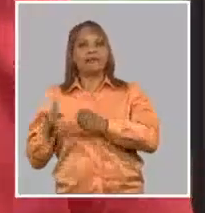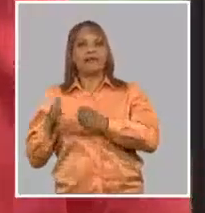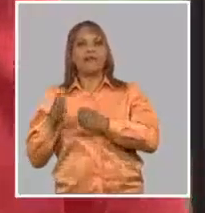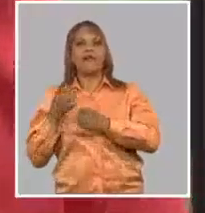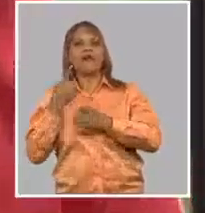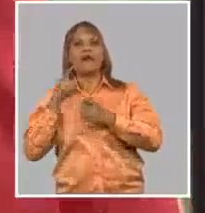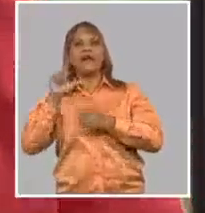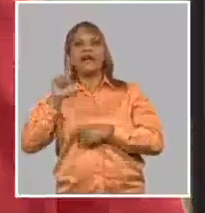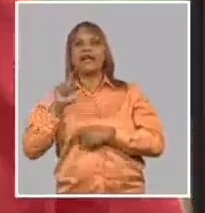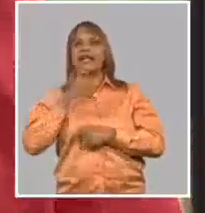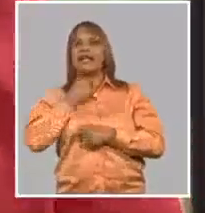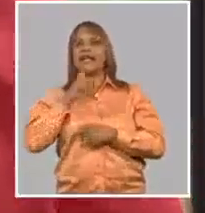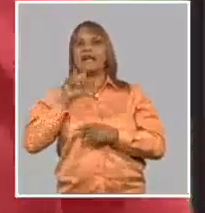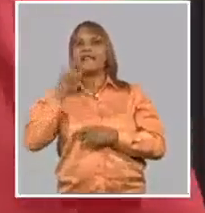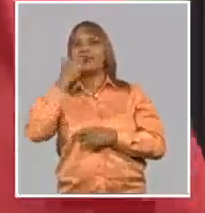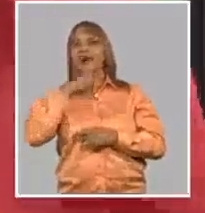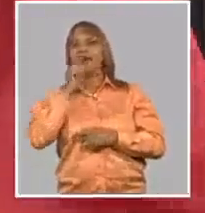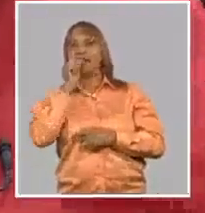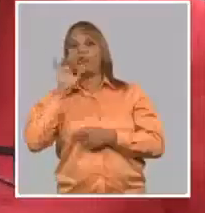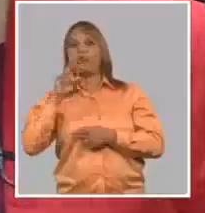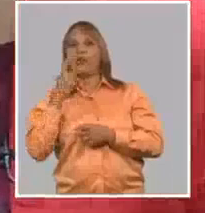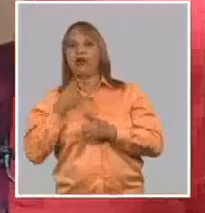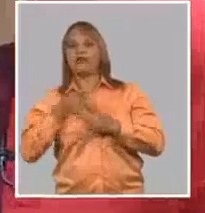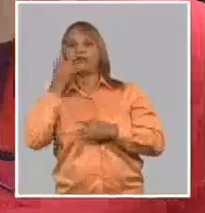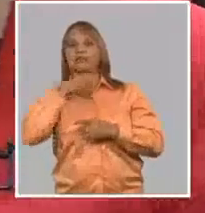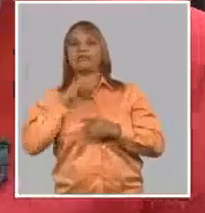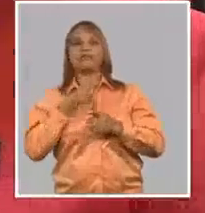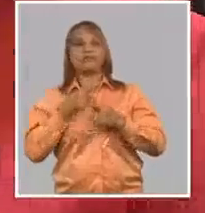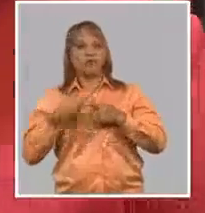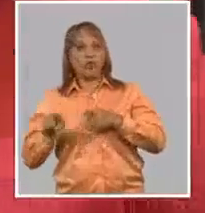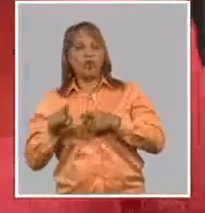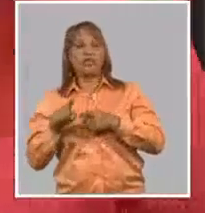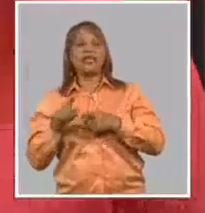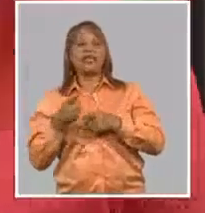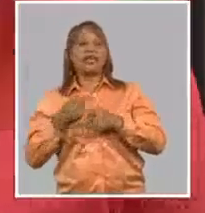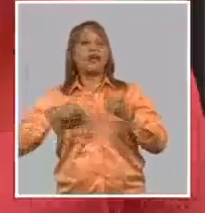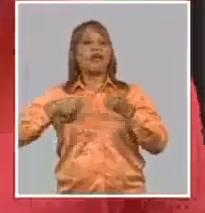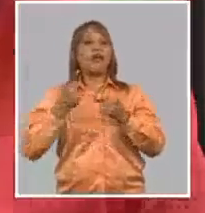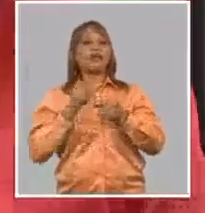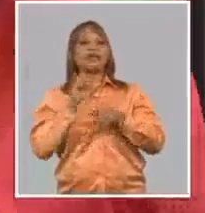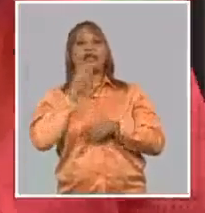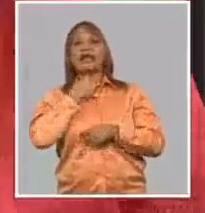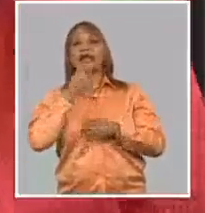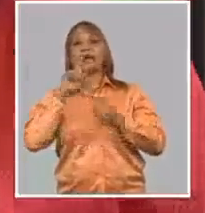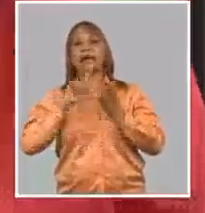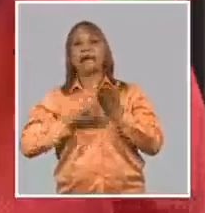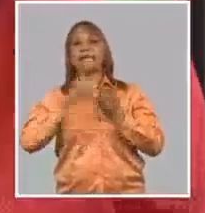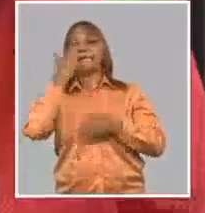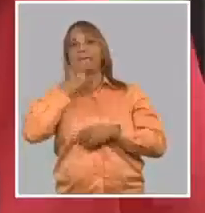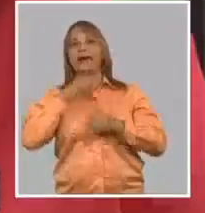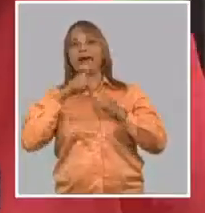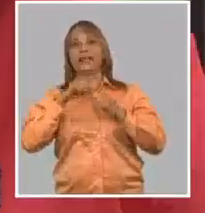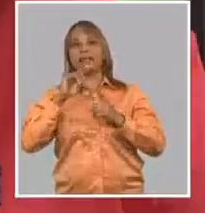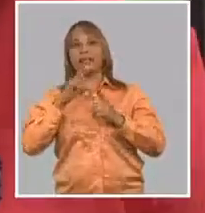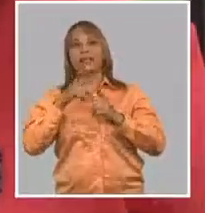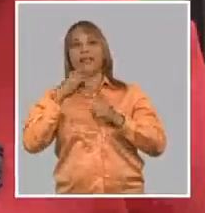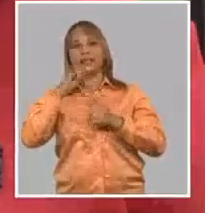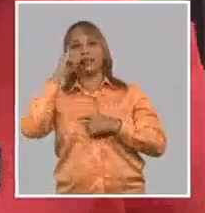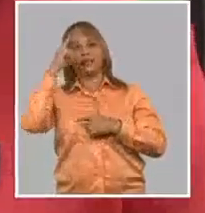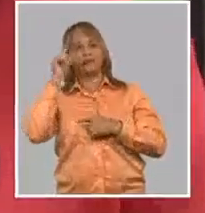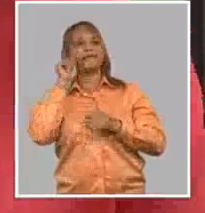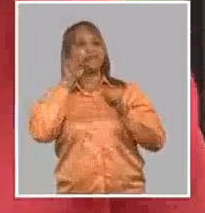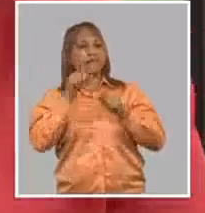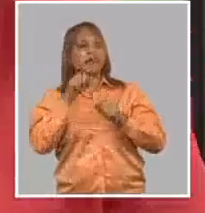a la levadura piquiapastori. Al día de hoy la vacuna de la hepatitis B, que es una vacuna que se emplea, ya te decía, en el Programa Nacional de Vacunación,